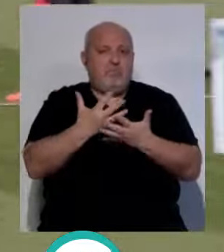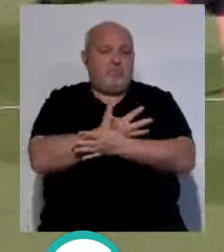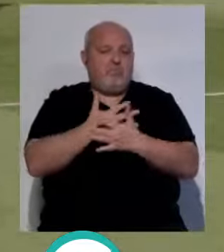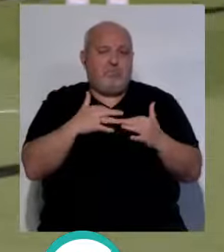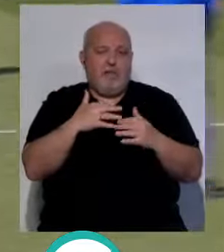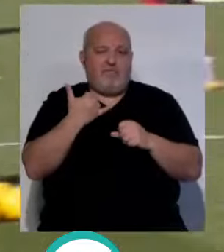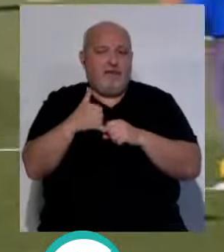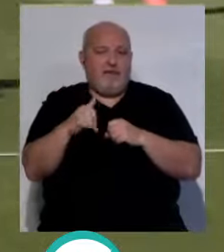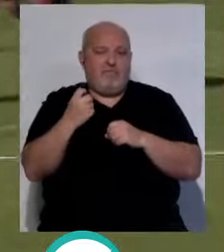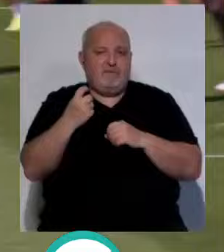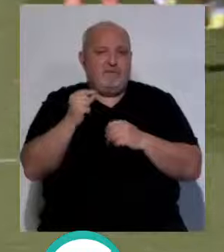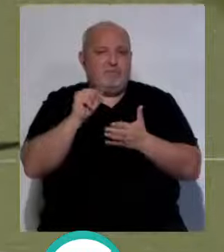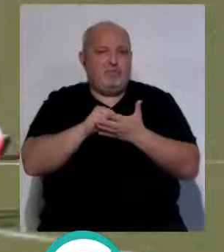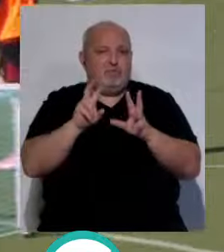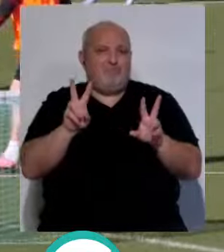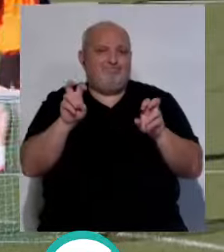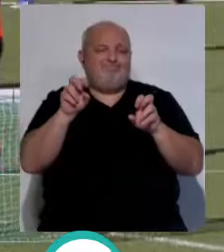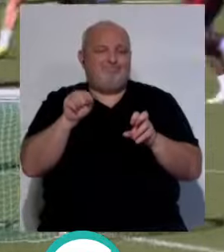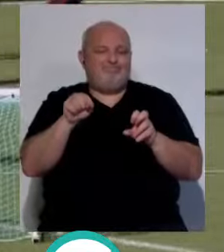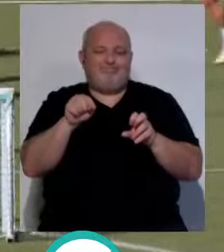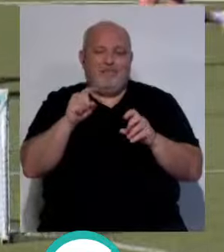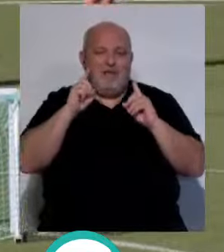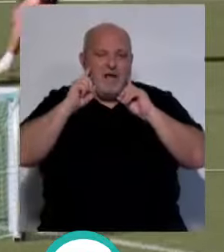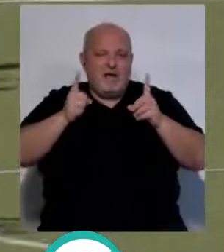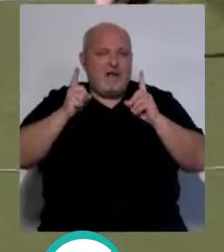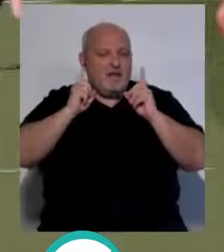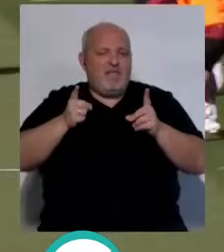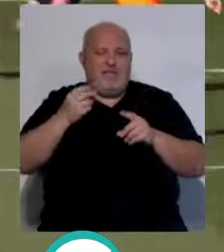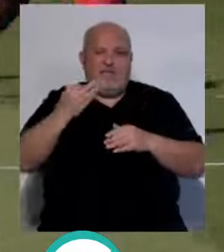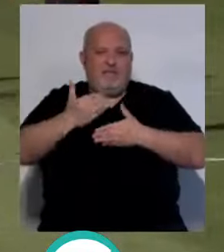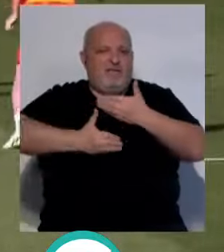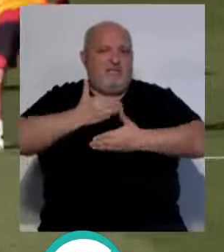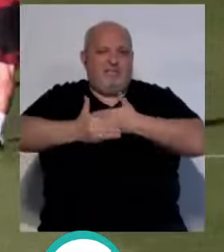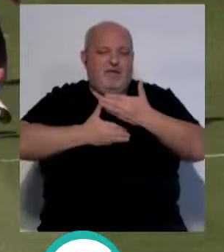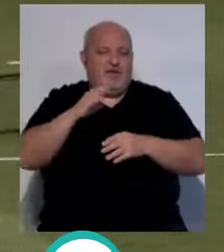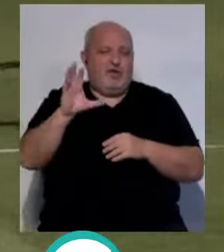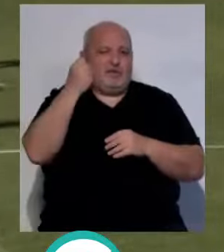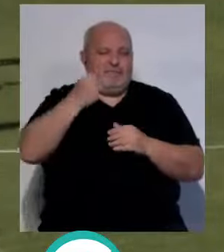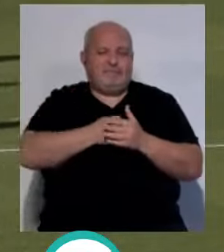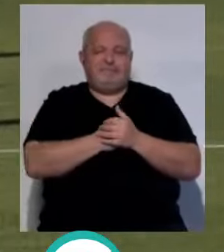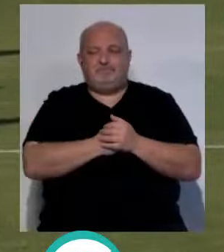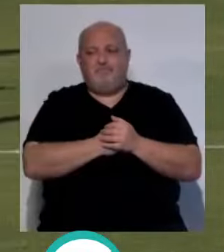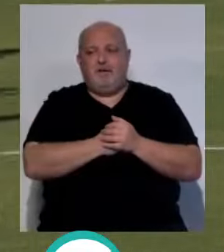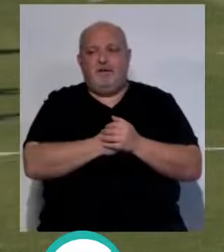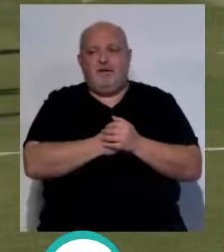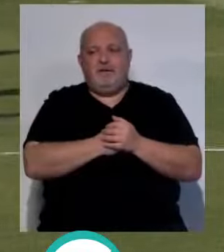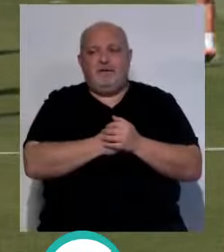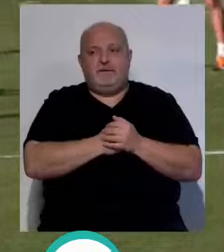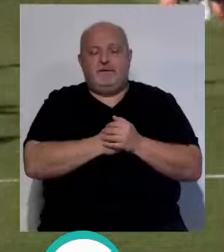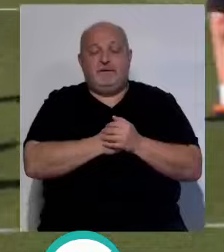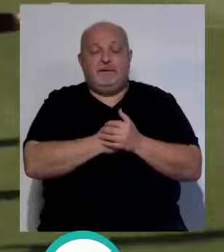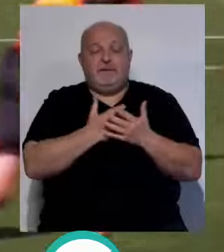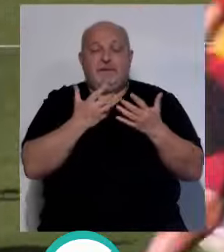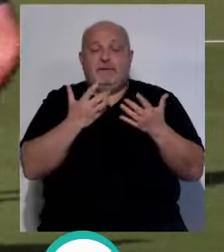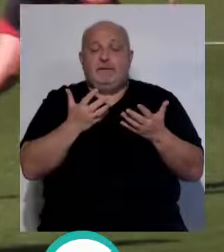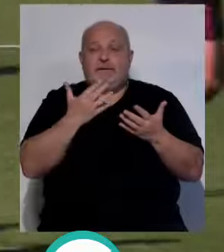partido, pero hace falta el punto. Y hay que arriesgar y apostar un poco más por conseguirlo, ¿no? Entonces, si